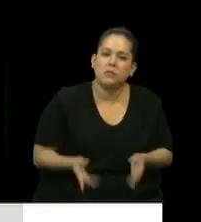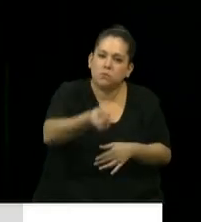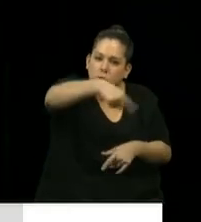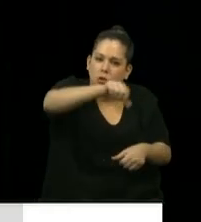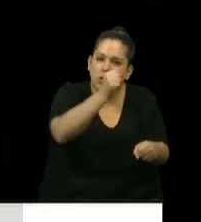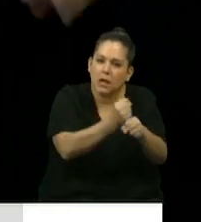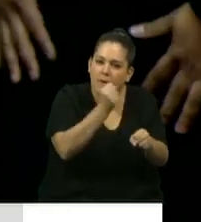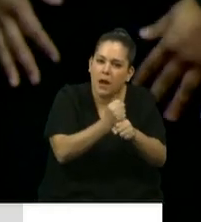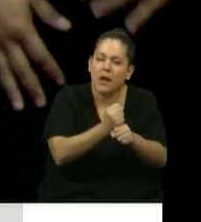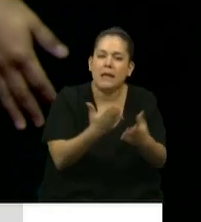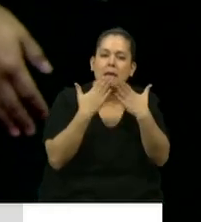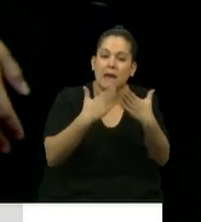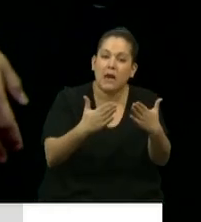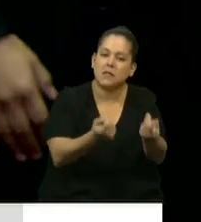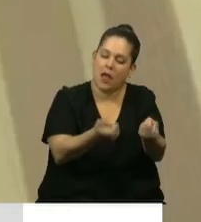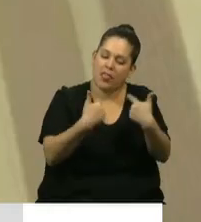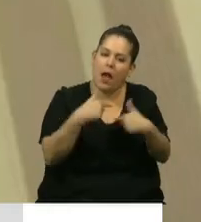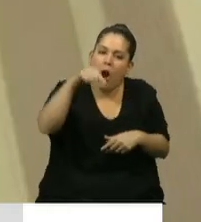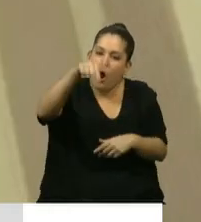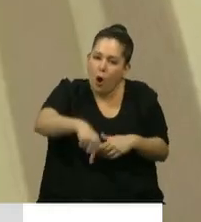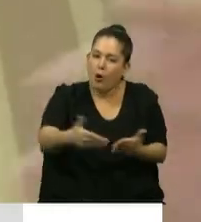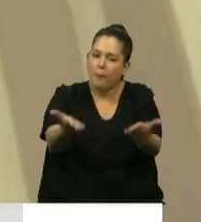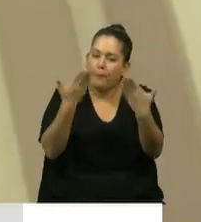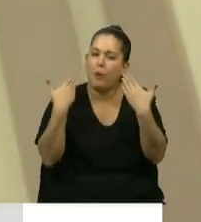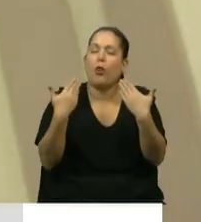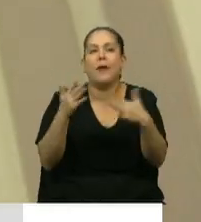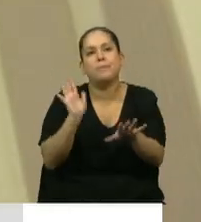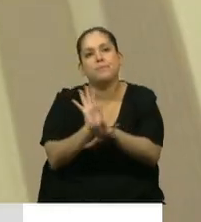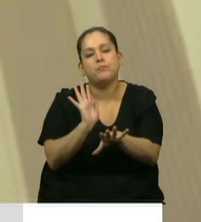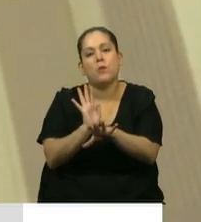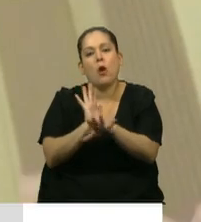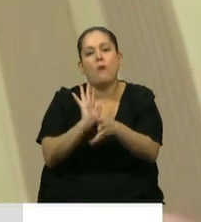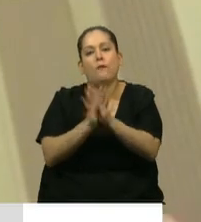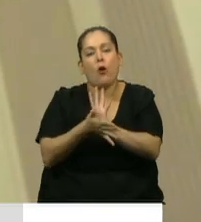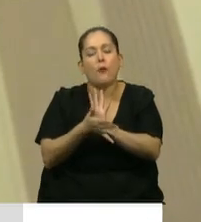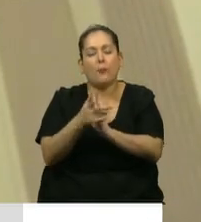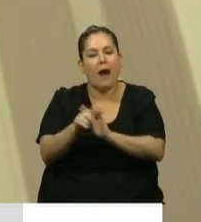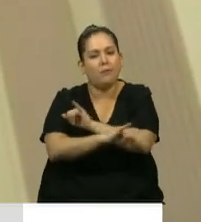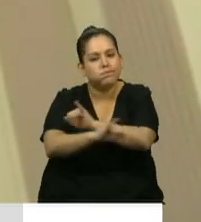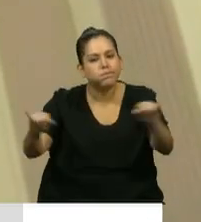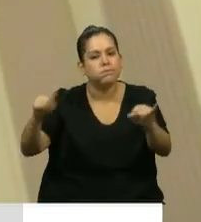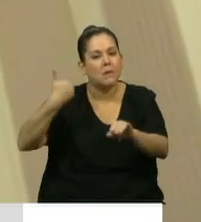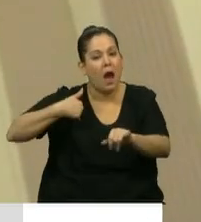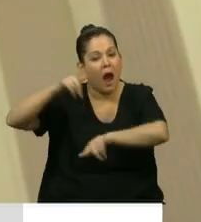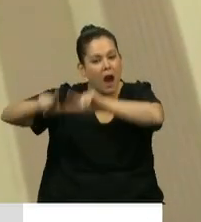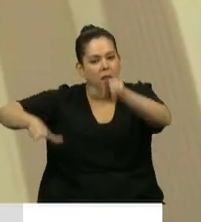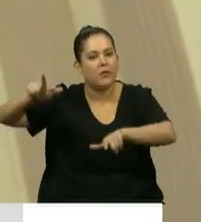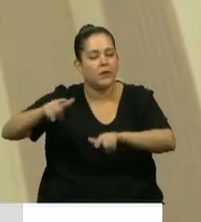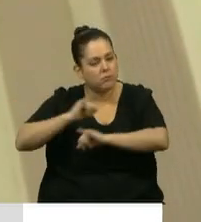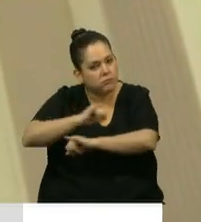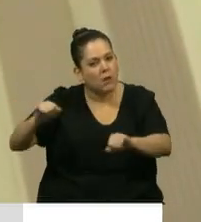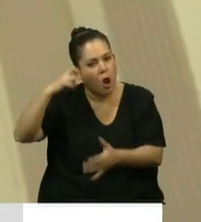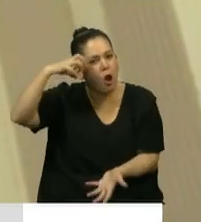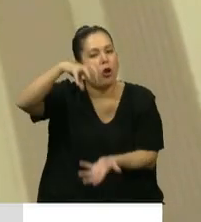gracias por permitirlo hoy, llevarle, no sé si un aliciento, pero decirle a los argentinos que el Congreso está